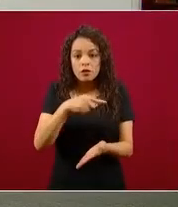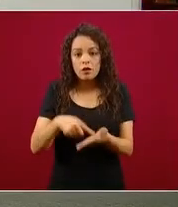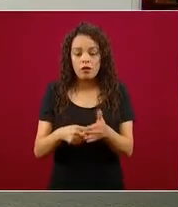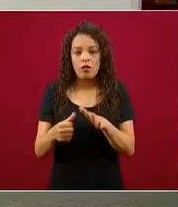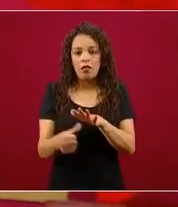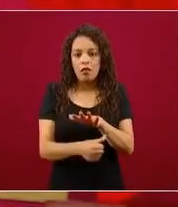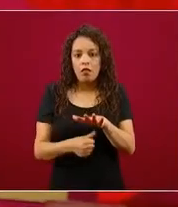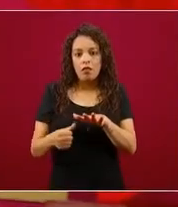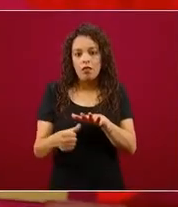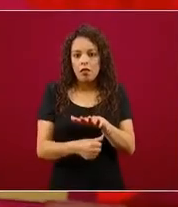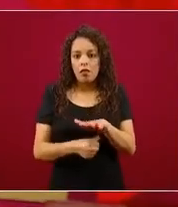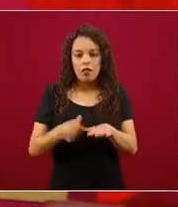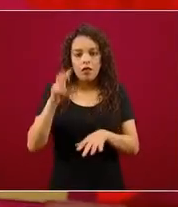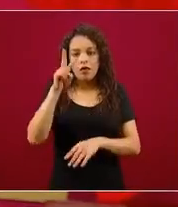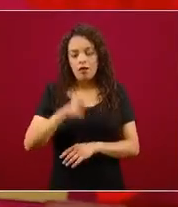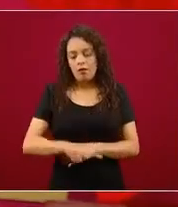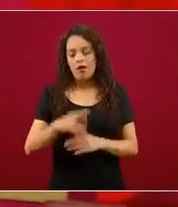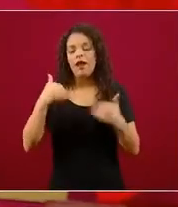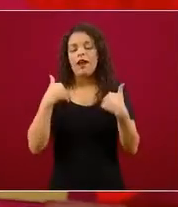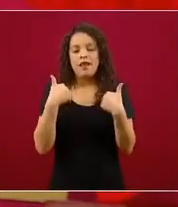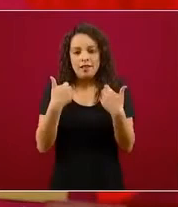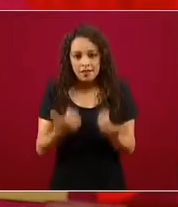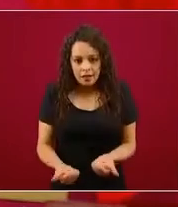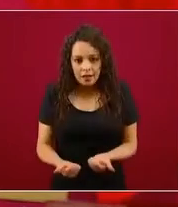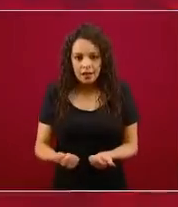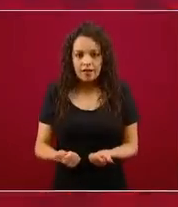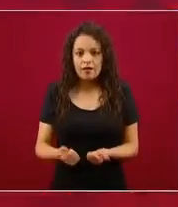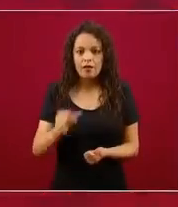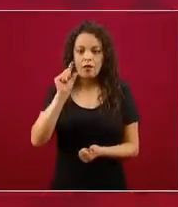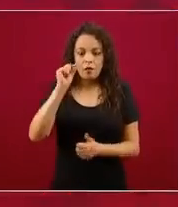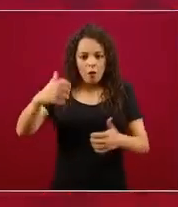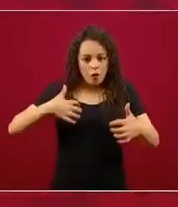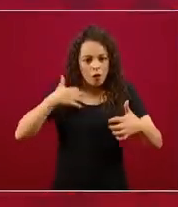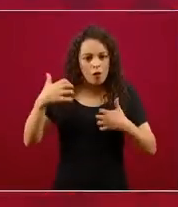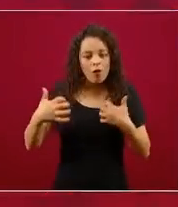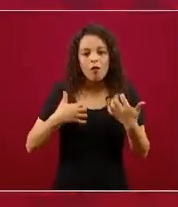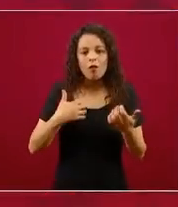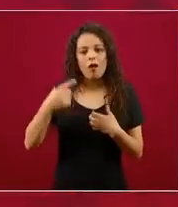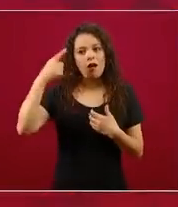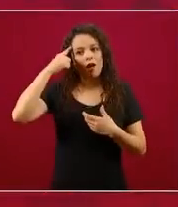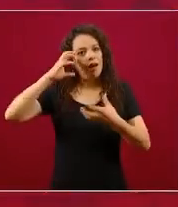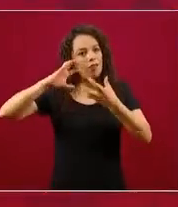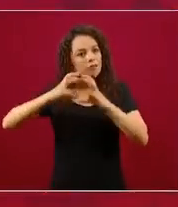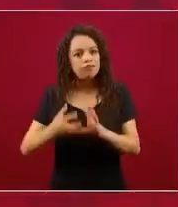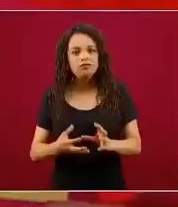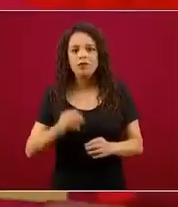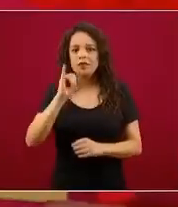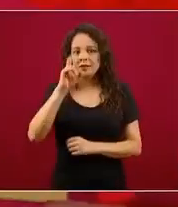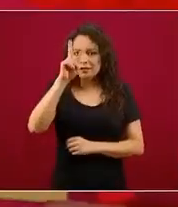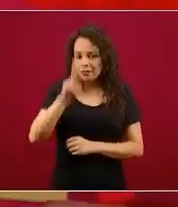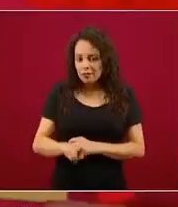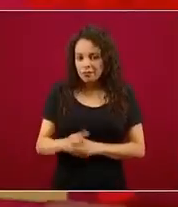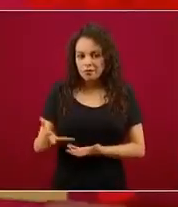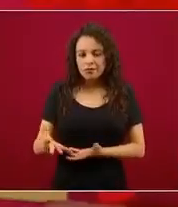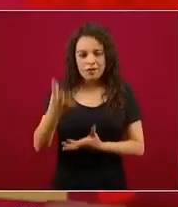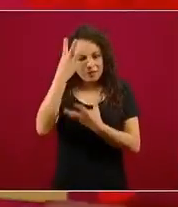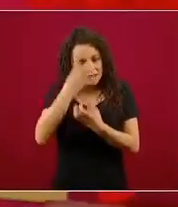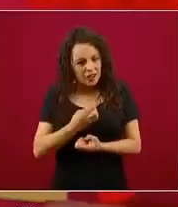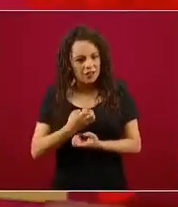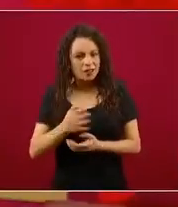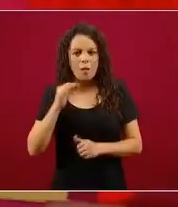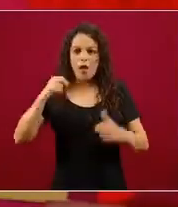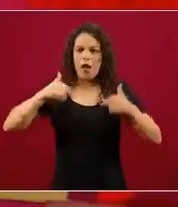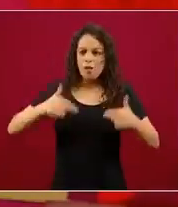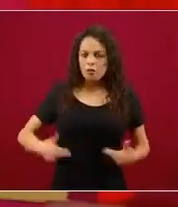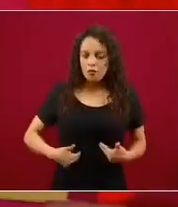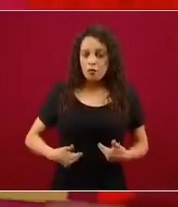muy comprensibles, muy legítimas, pero muy importantes de considerar en el estado anímico, en incluso